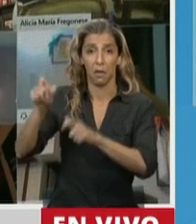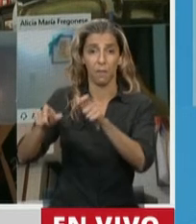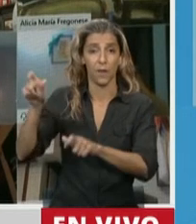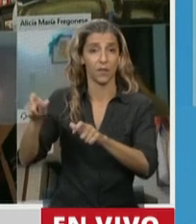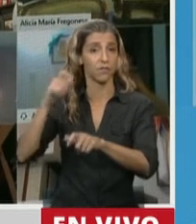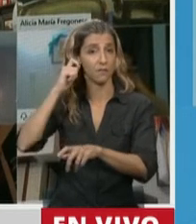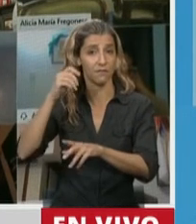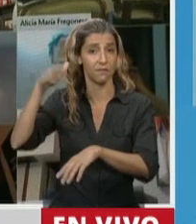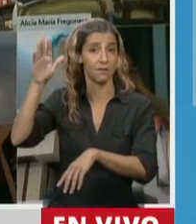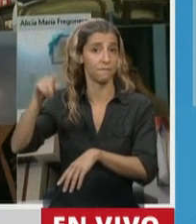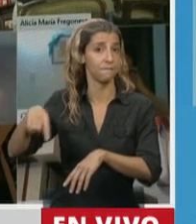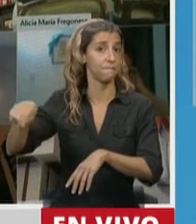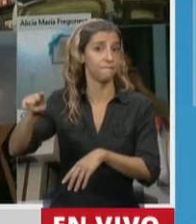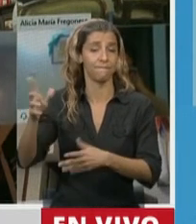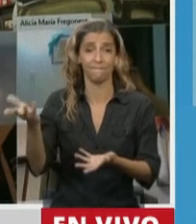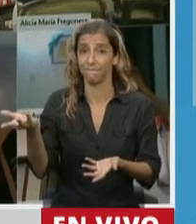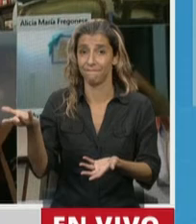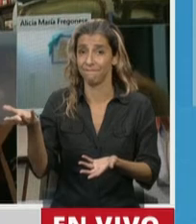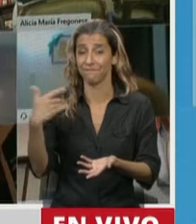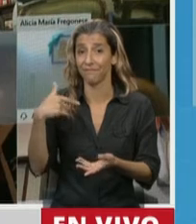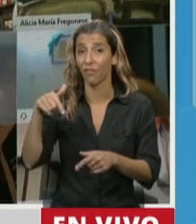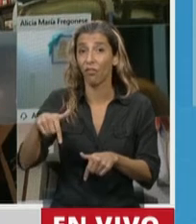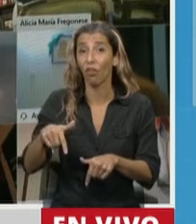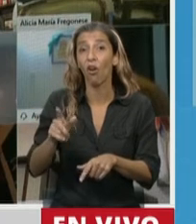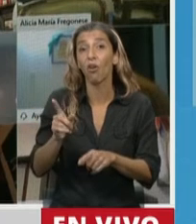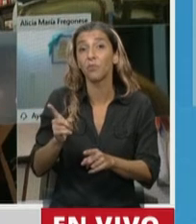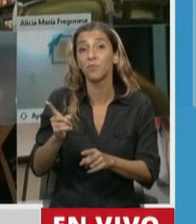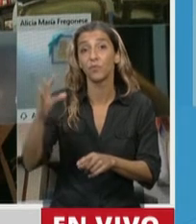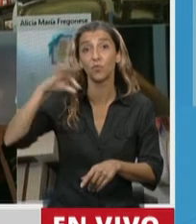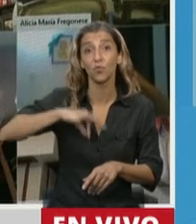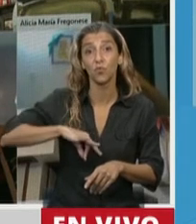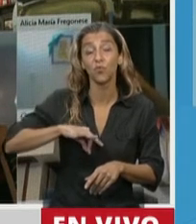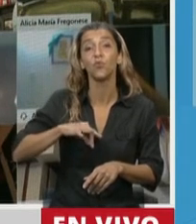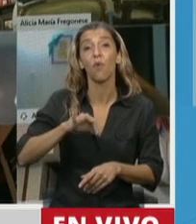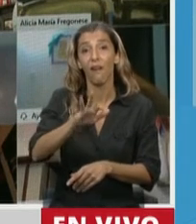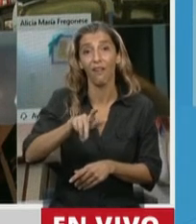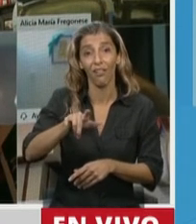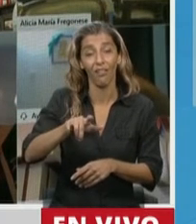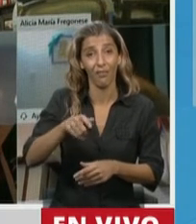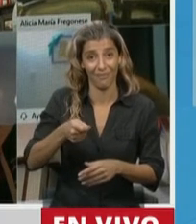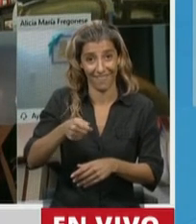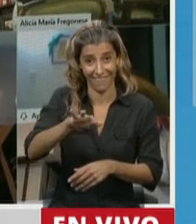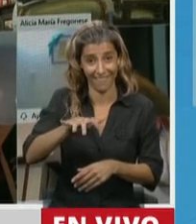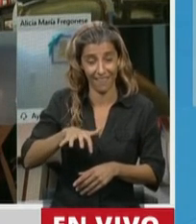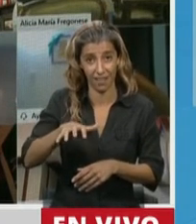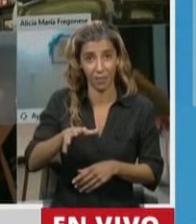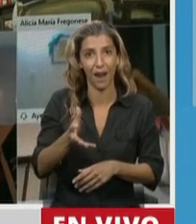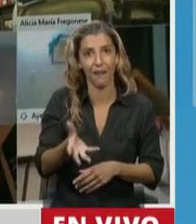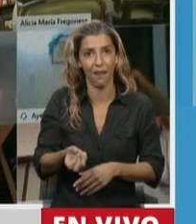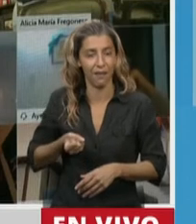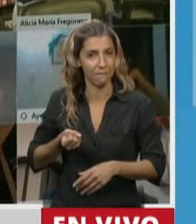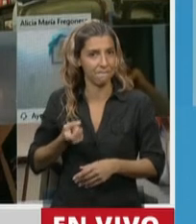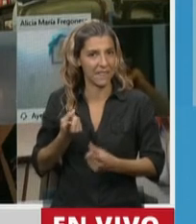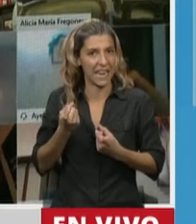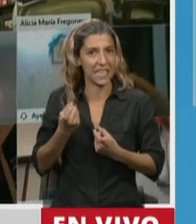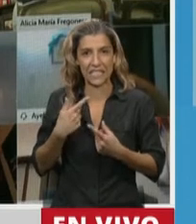amigado con los cajeros automáticos. ¿Qué quiero decir con esto? Acá hay un gran desafío,